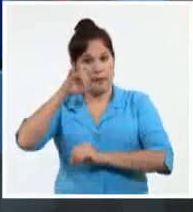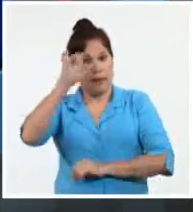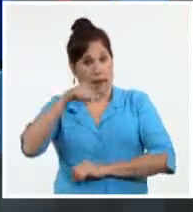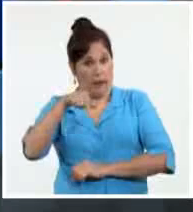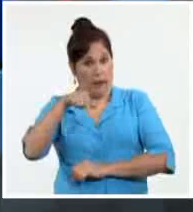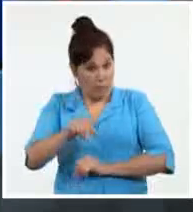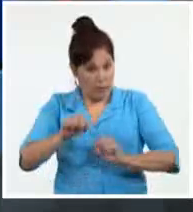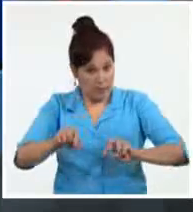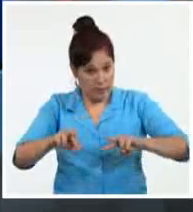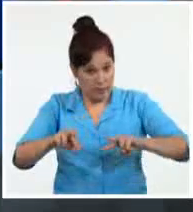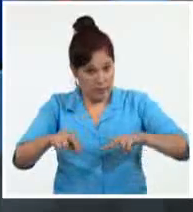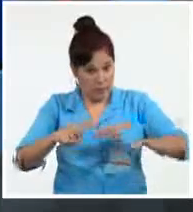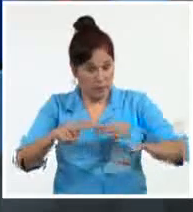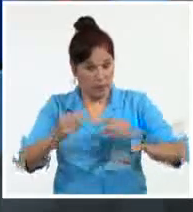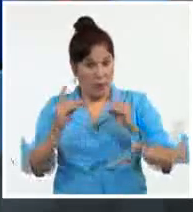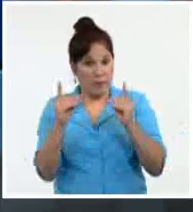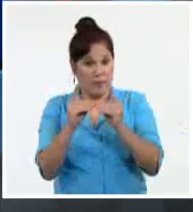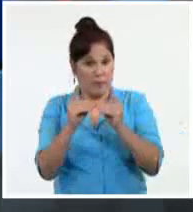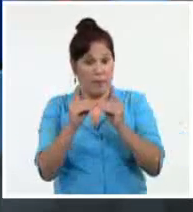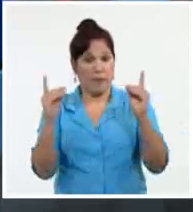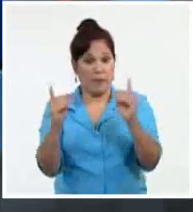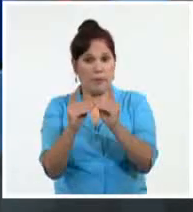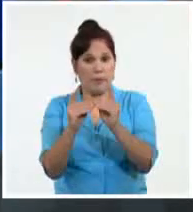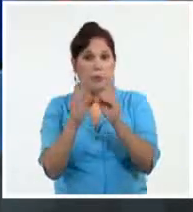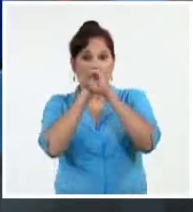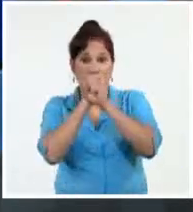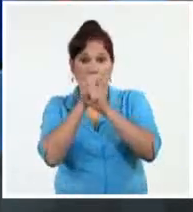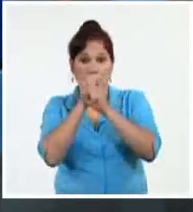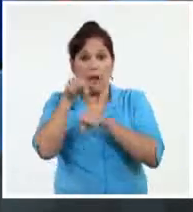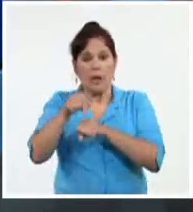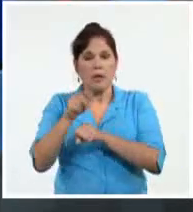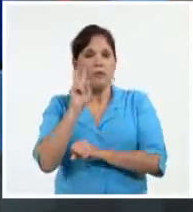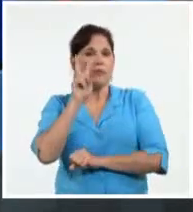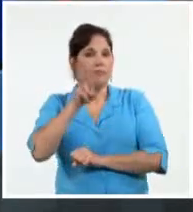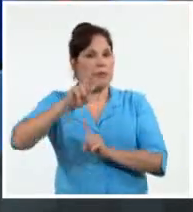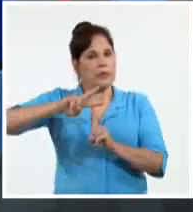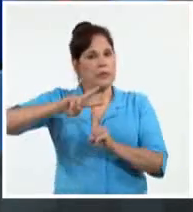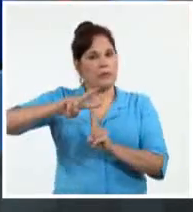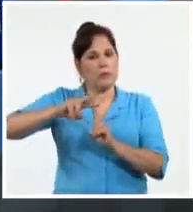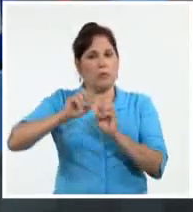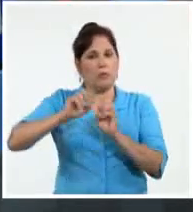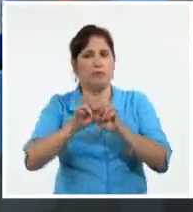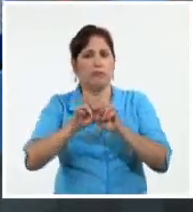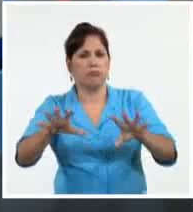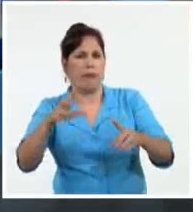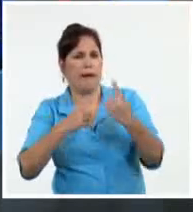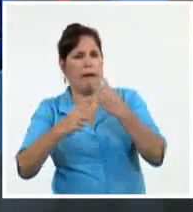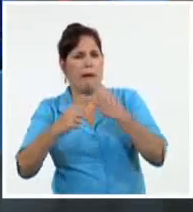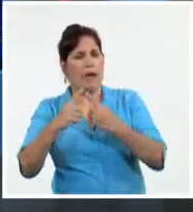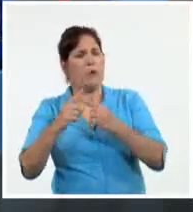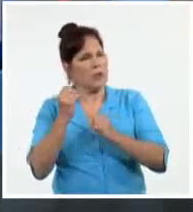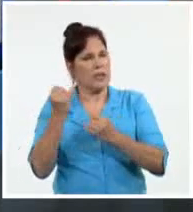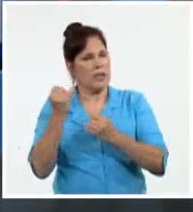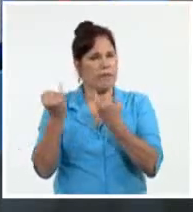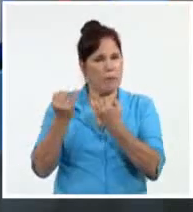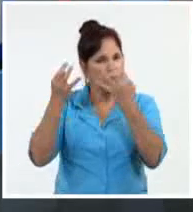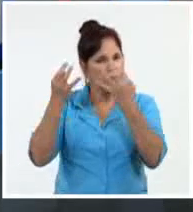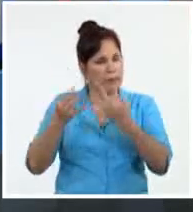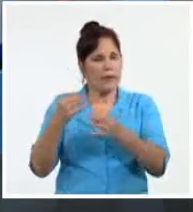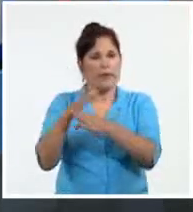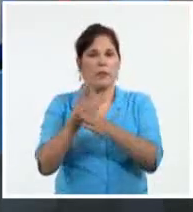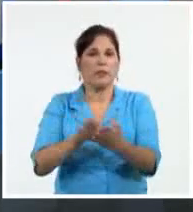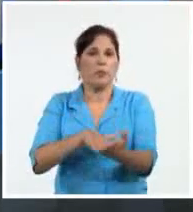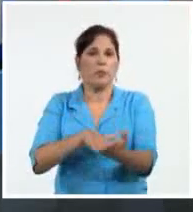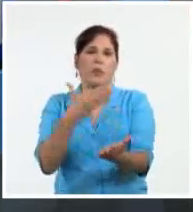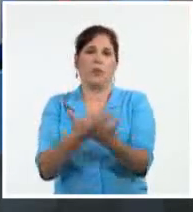se realizó a puertas cerradas, varias intervenciones se visibilizaron de inmediato a través de los medios de comunicación y se han podido conocer las diversas